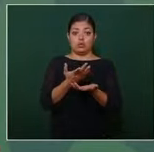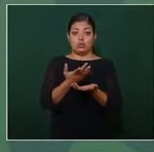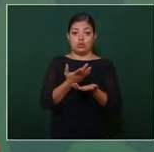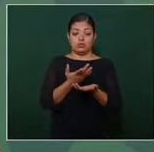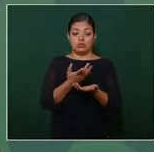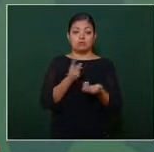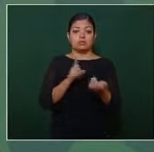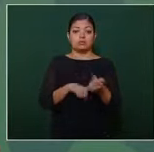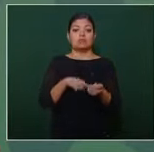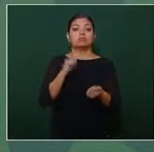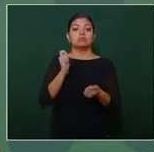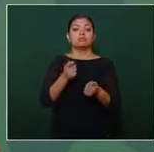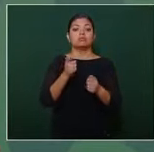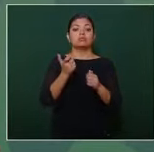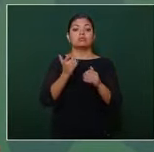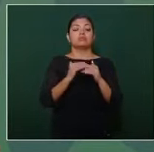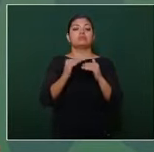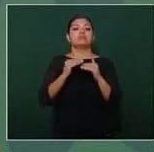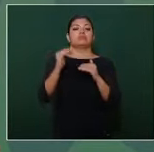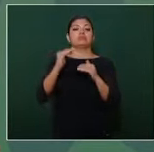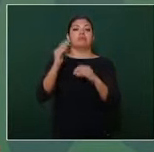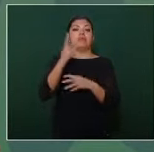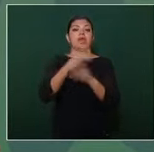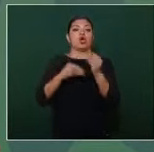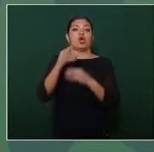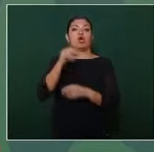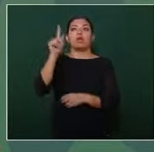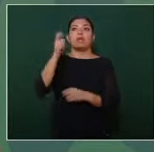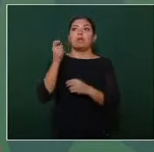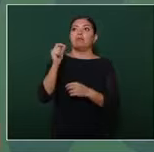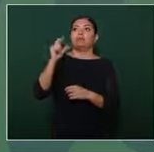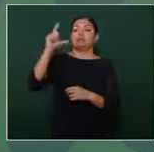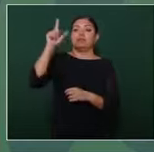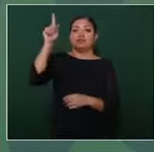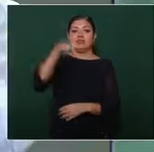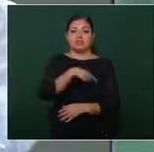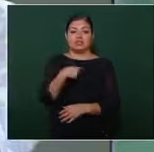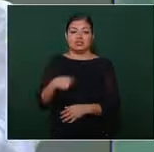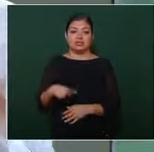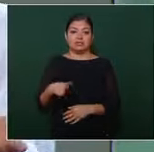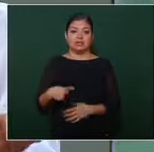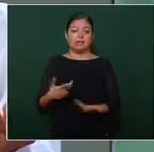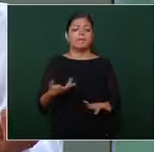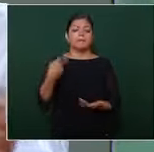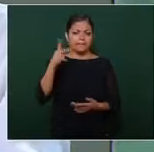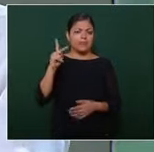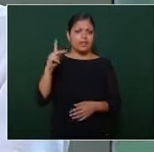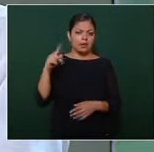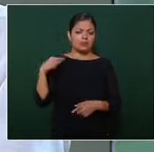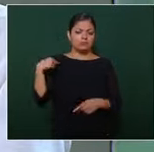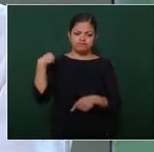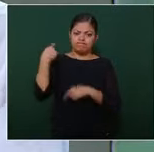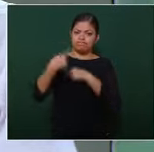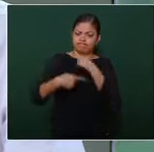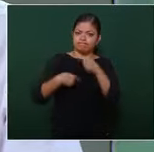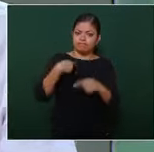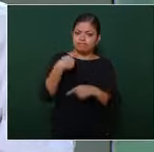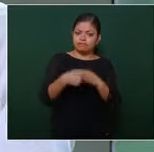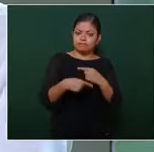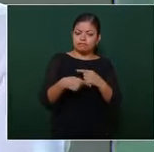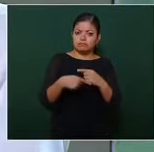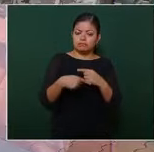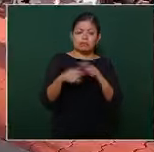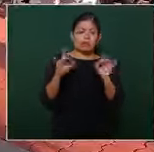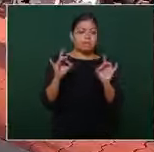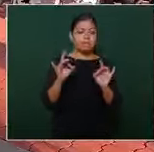en que creciera la economía de China pero al paso del tiempo resulta